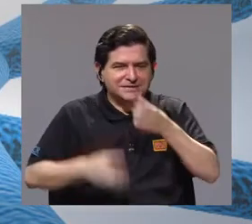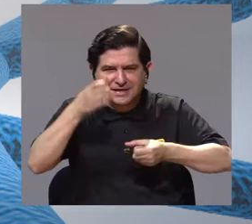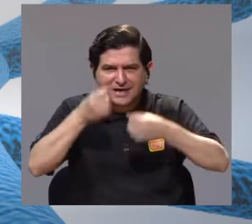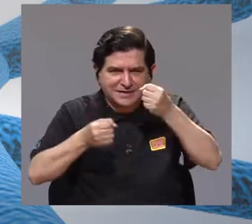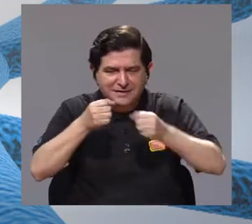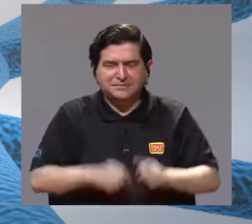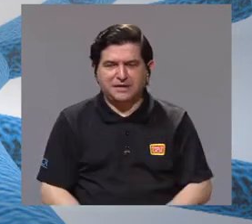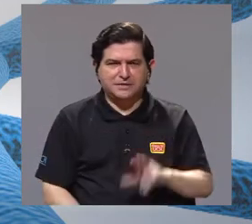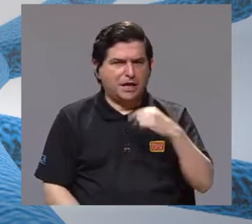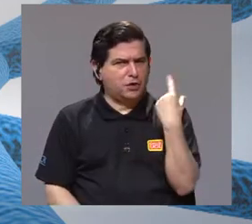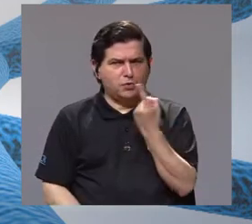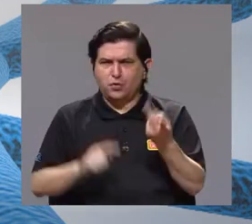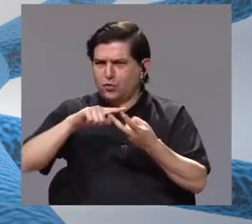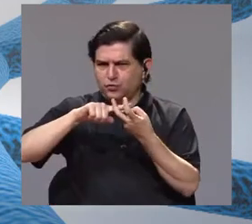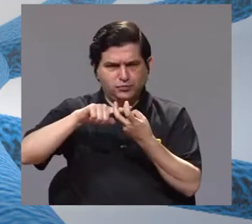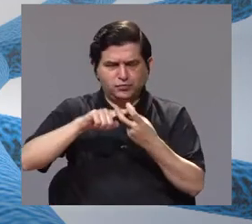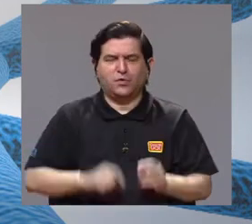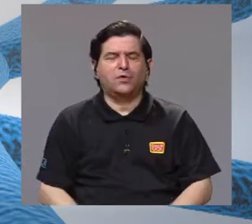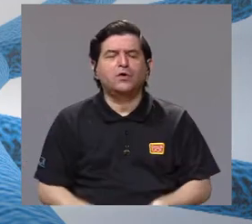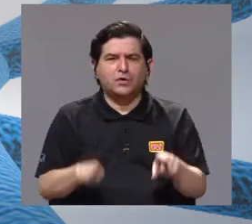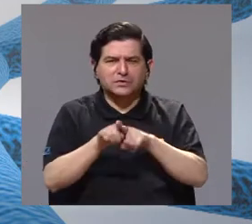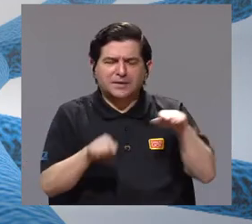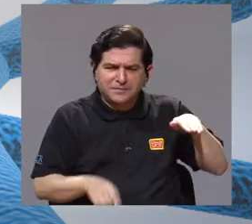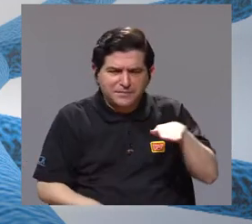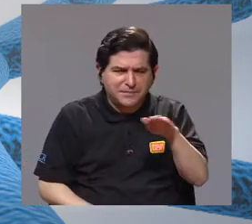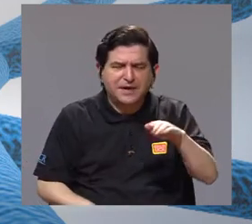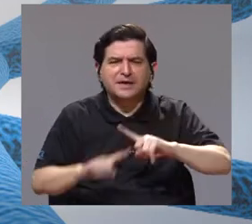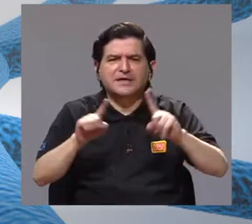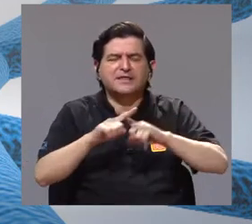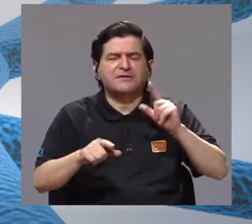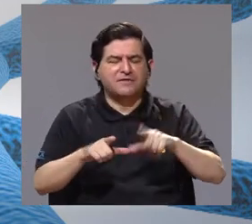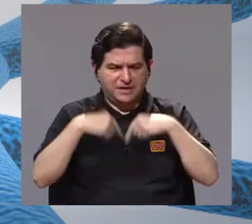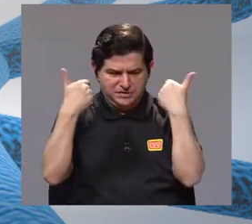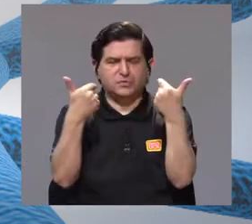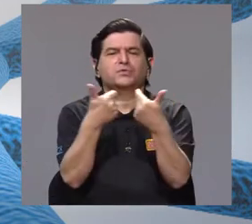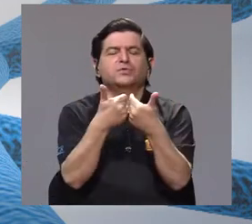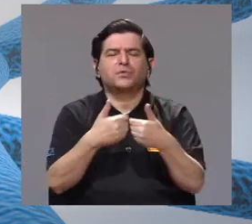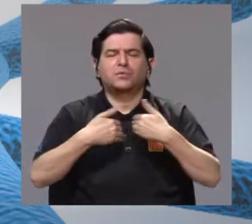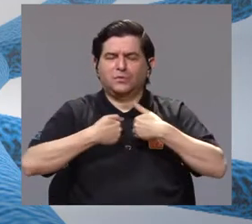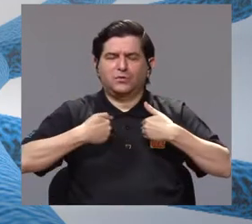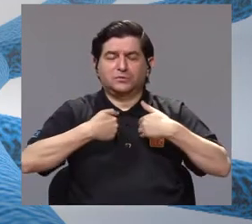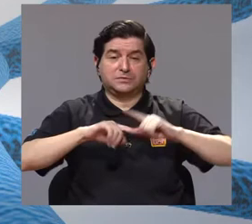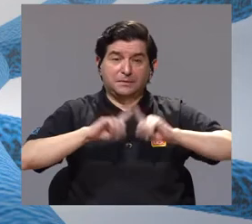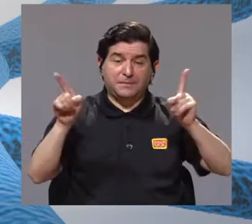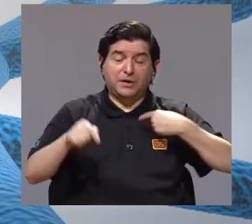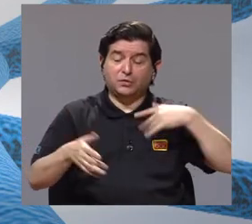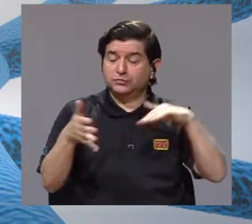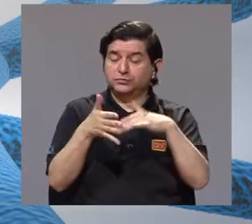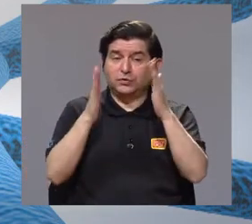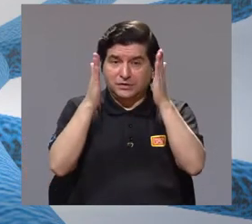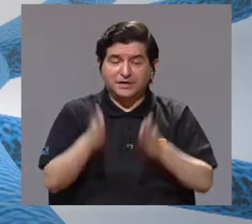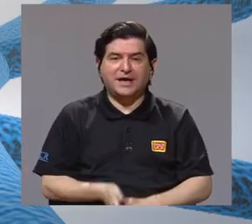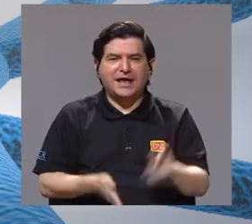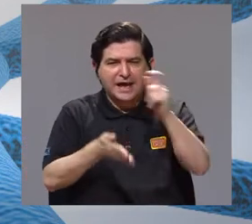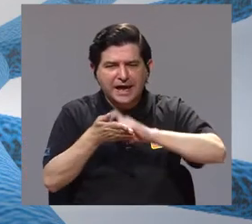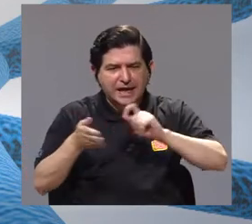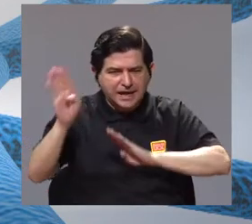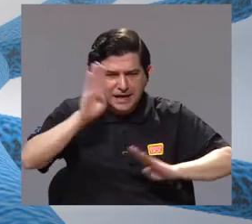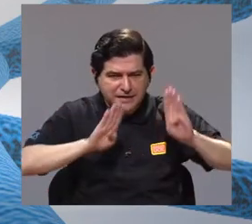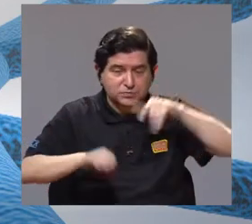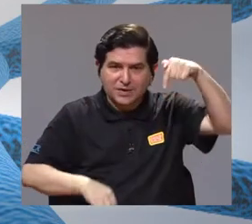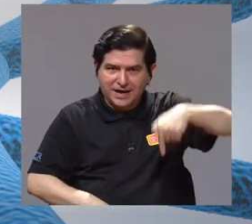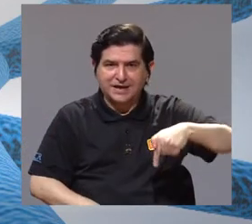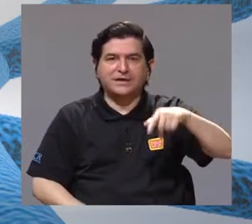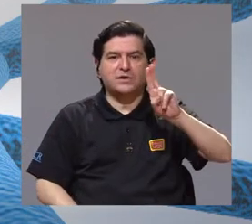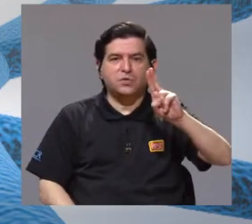no solo con murciélagos trabajo. También trabajo con ratones, marsupiales y con otros grupos de murciélagos. Pero bueno, cuando era estudiante en la Escuela de